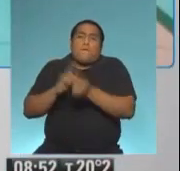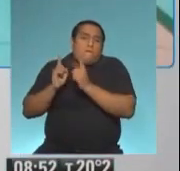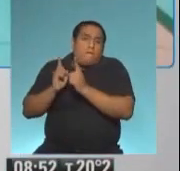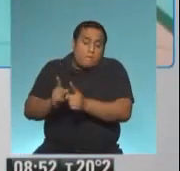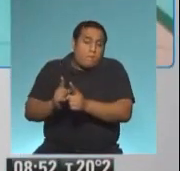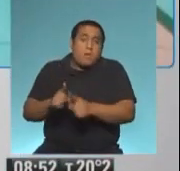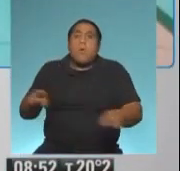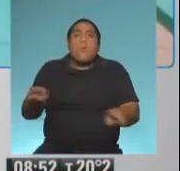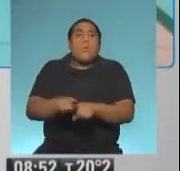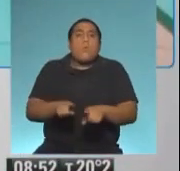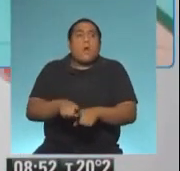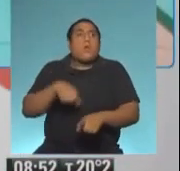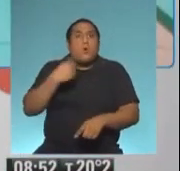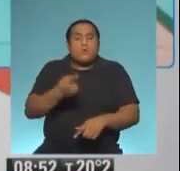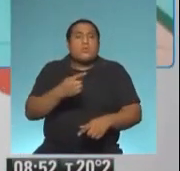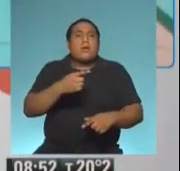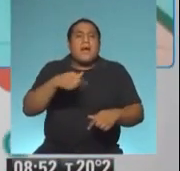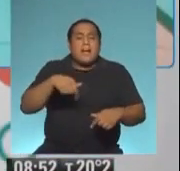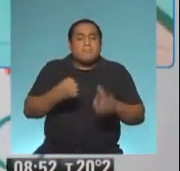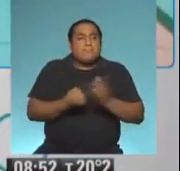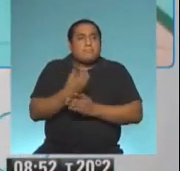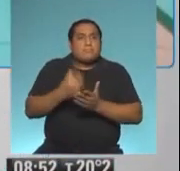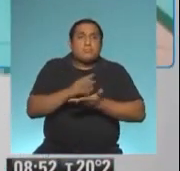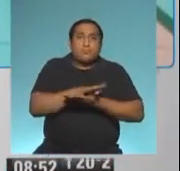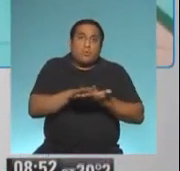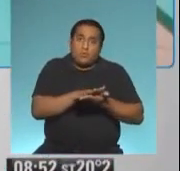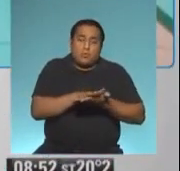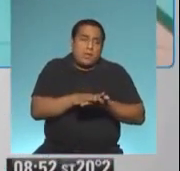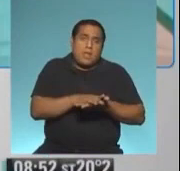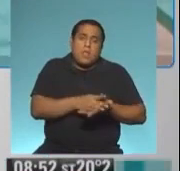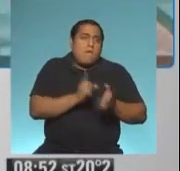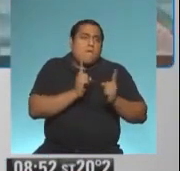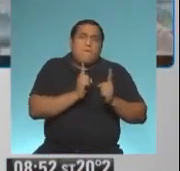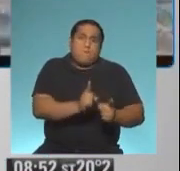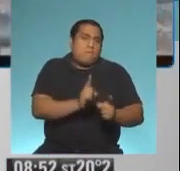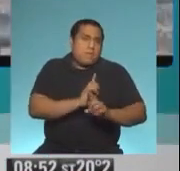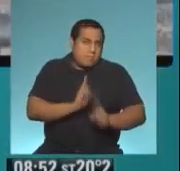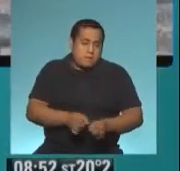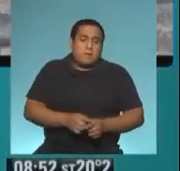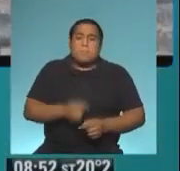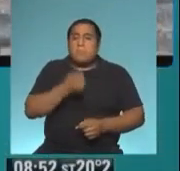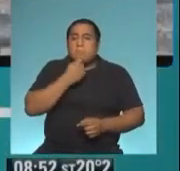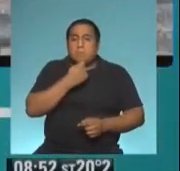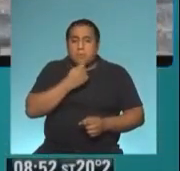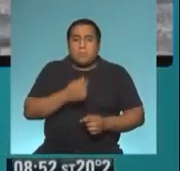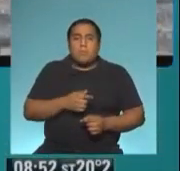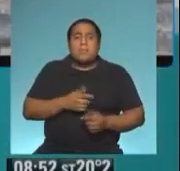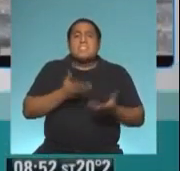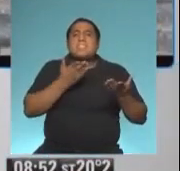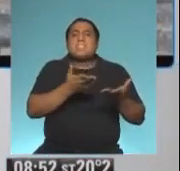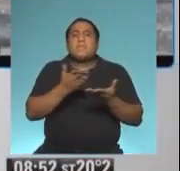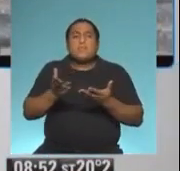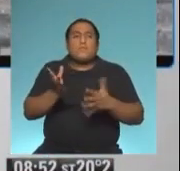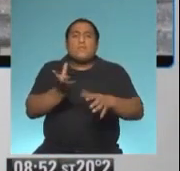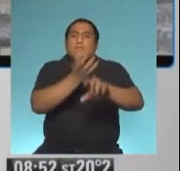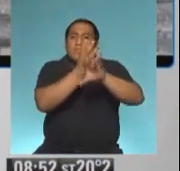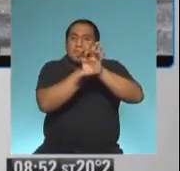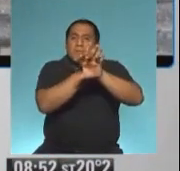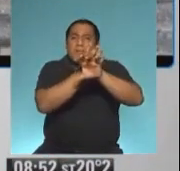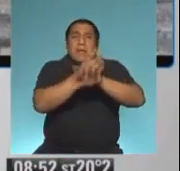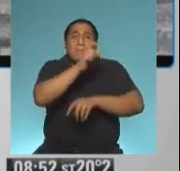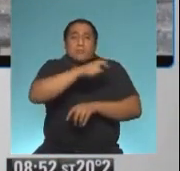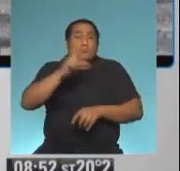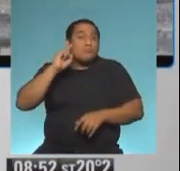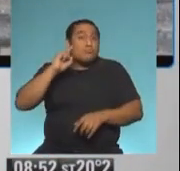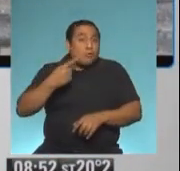mucho tiempo. Hay otras soluciones que también han llegado y se están instalando por suerte, como por ejemplo un servicio de videollamada para personas